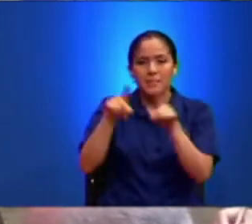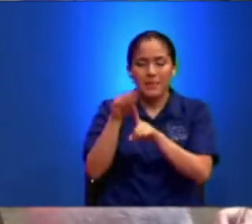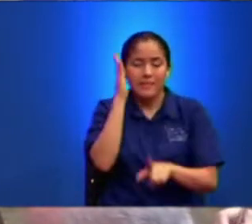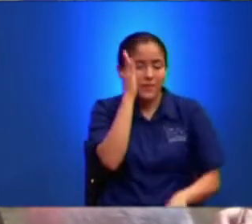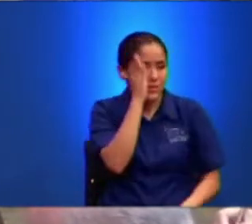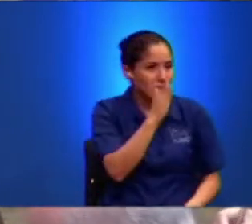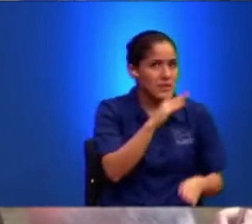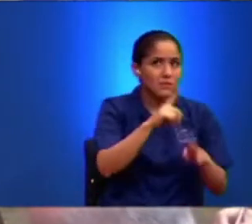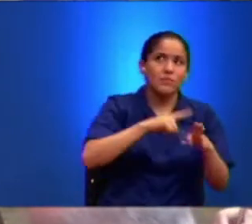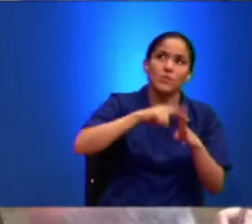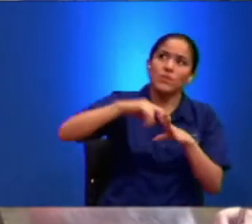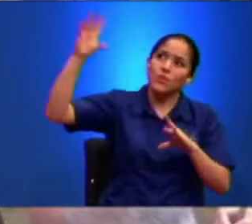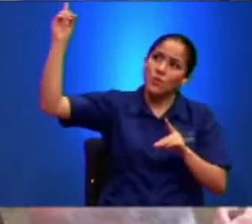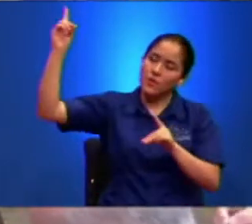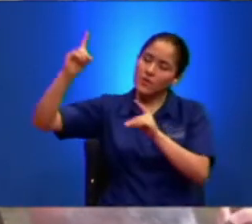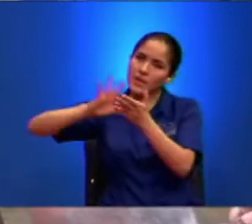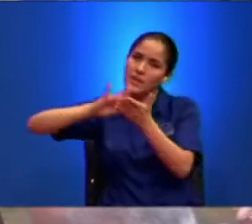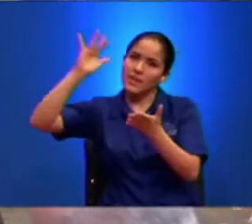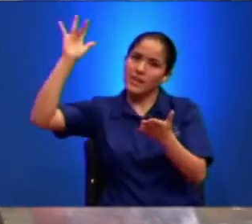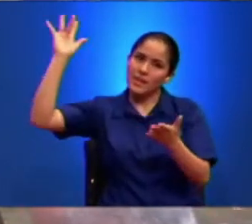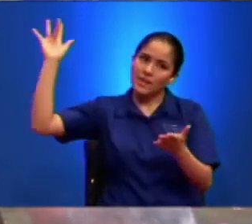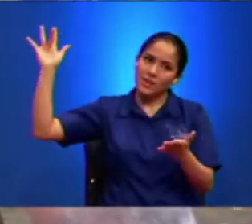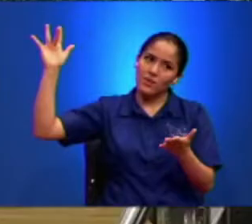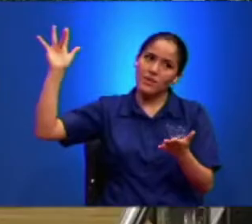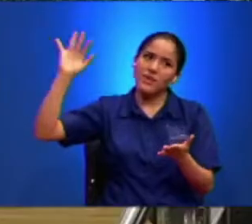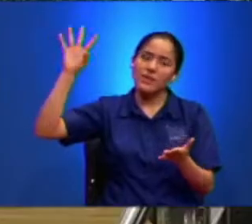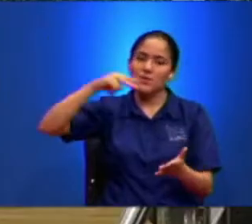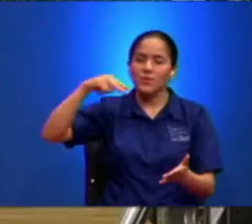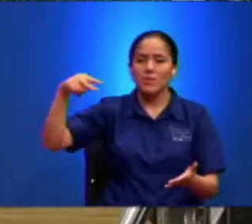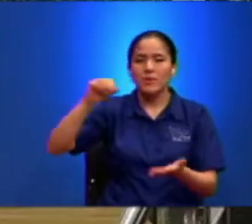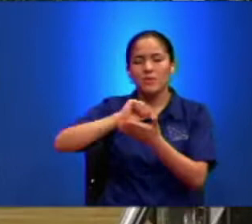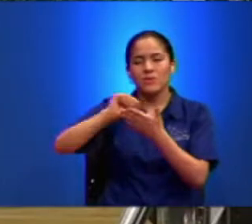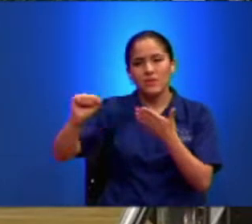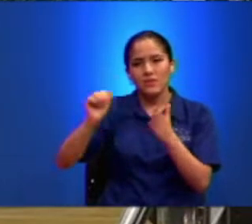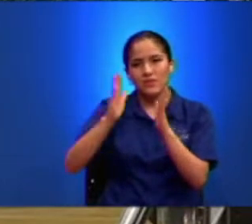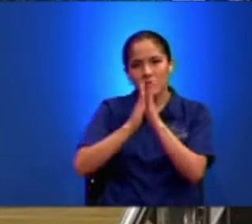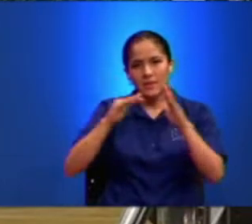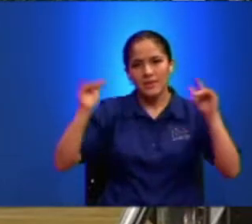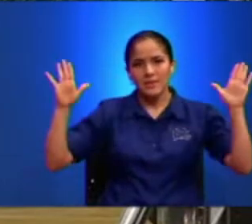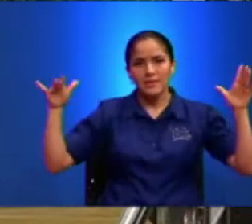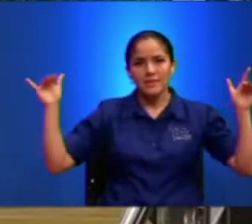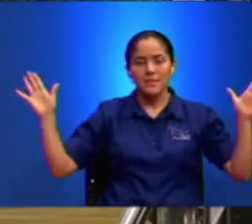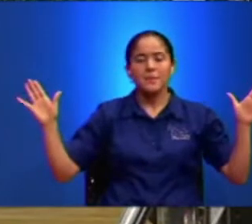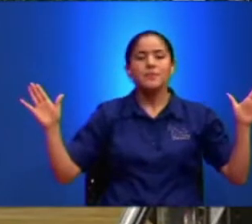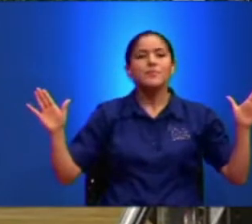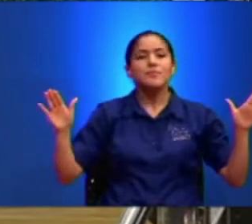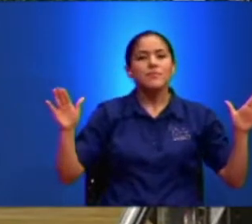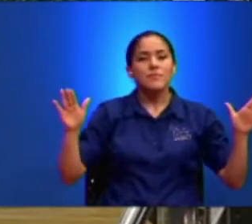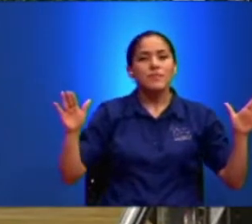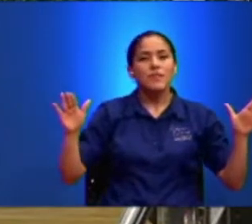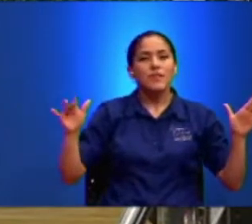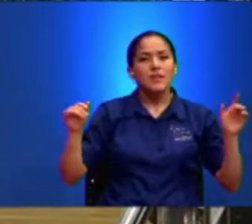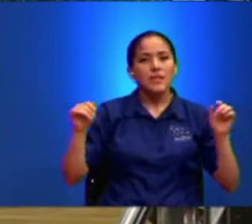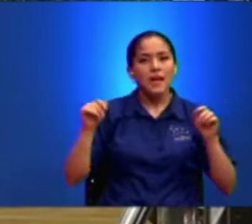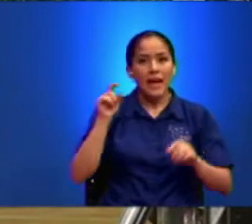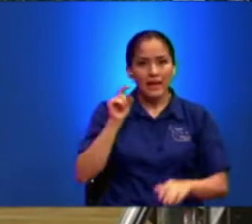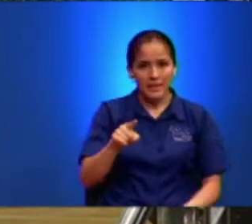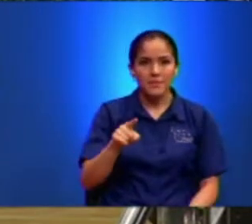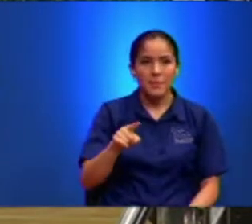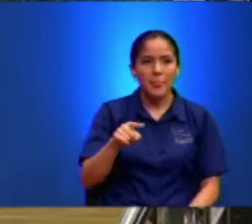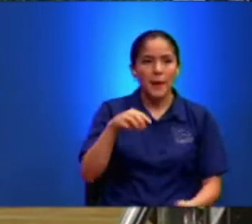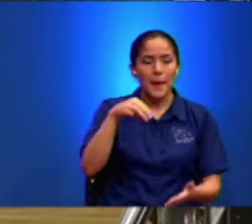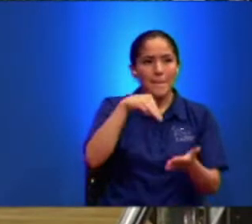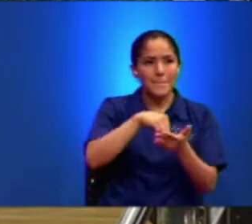gloria De su padre Con los santos Ángeles Fíjese Él ahí Lo que está Él Marcos